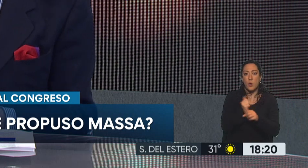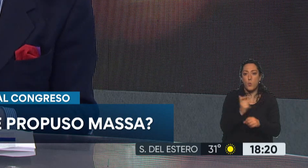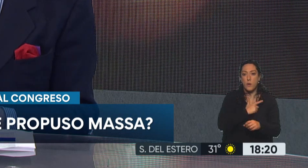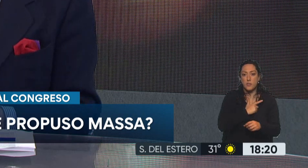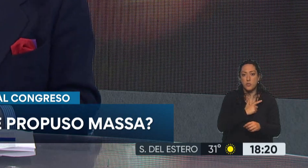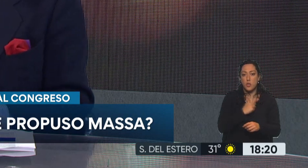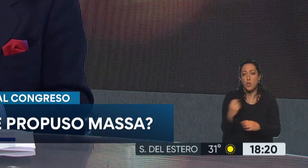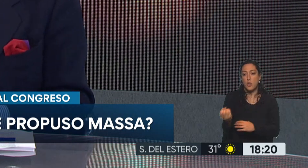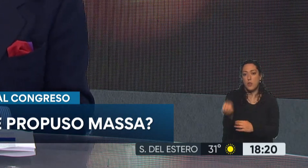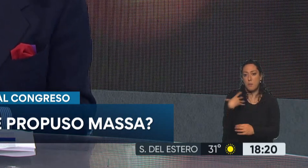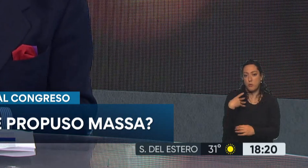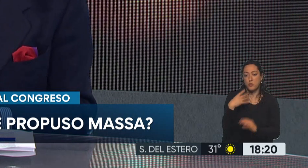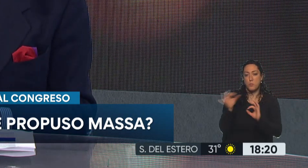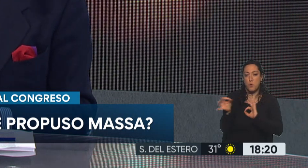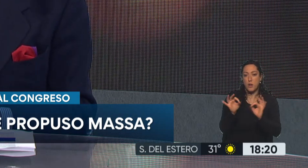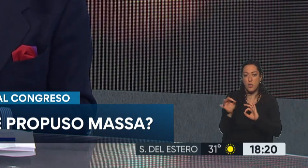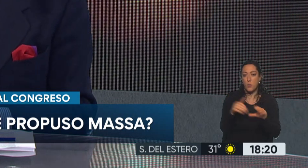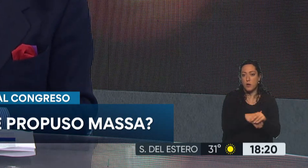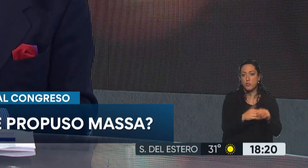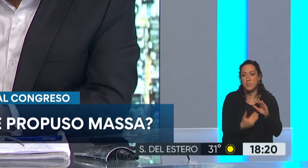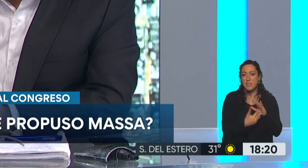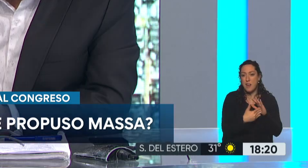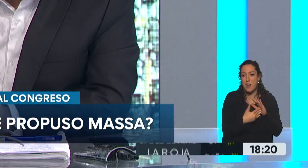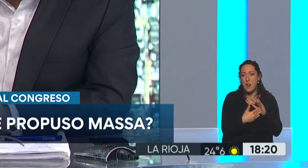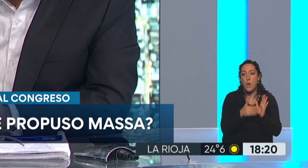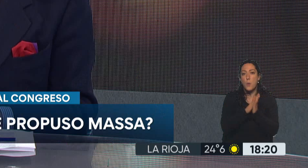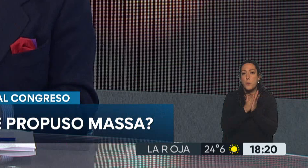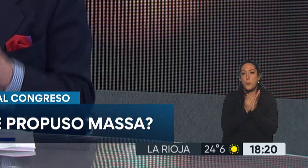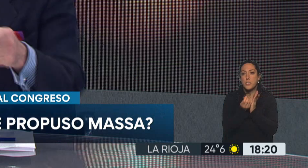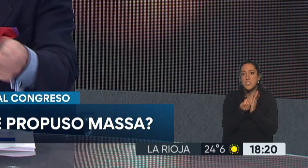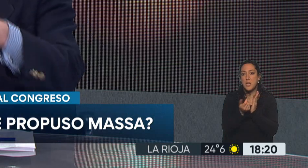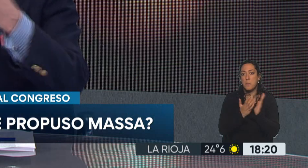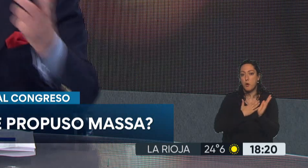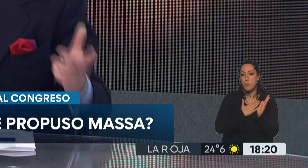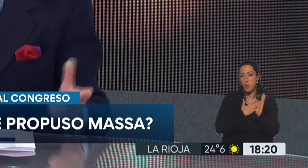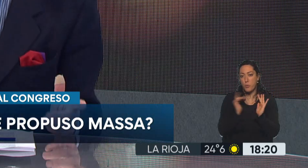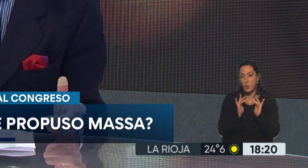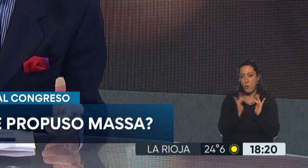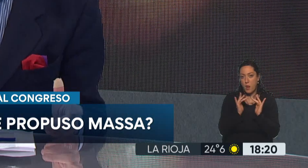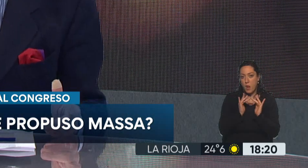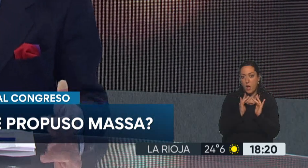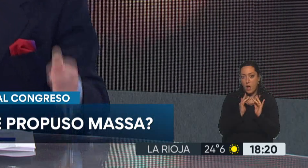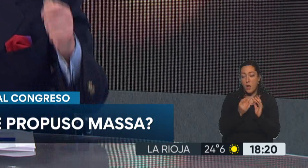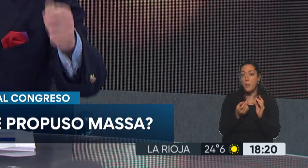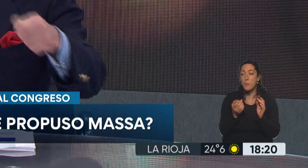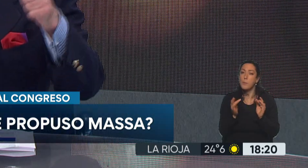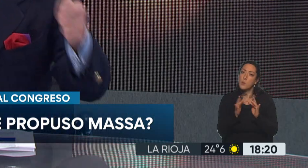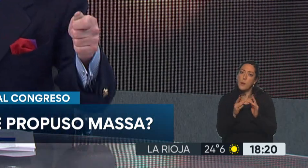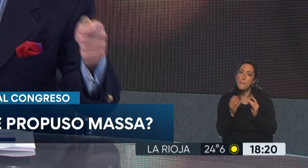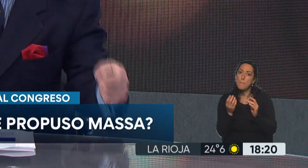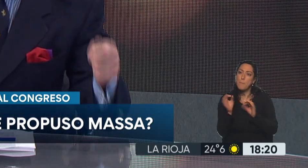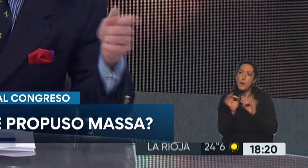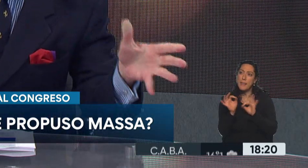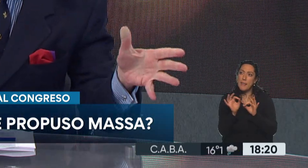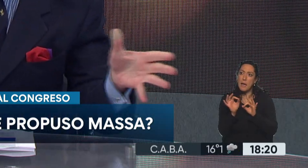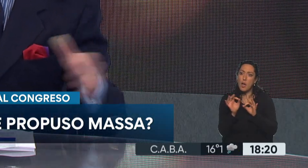depositar esa moneda del central. En tu billetera. Y yo con esa moneda virtual voy a comprar